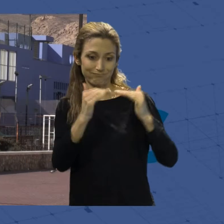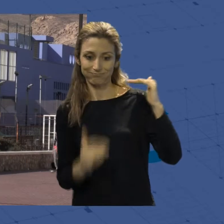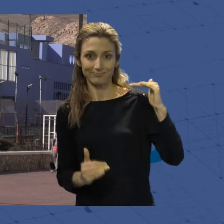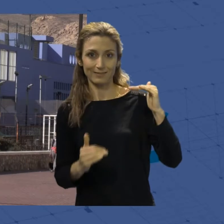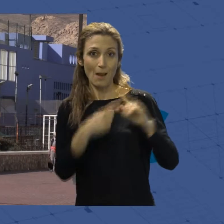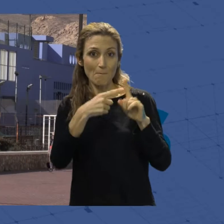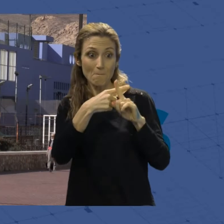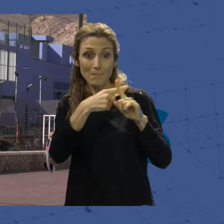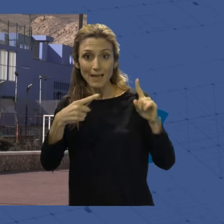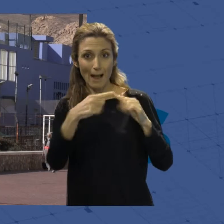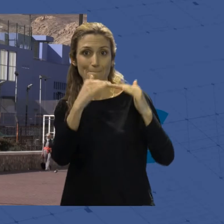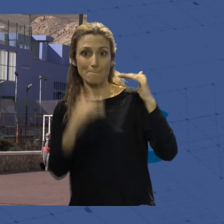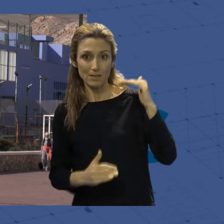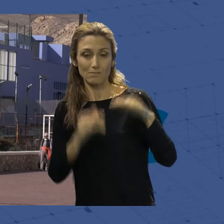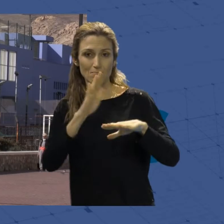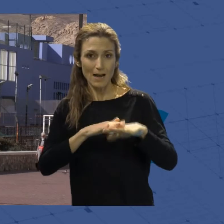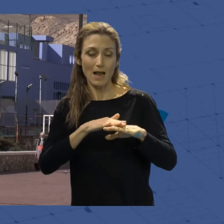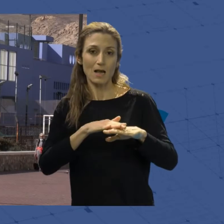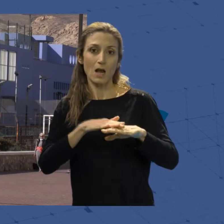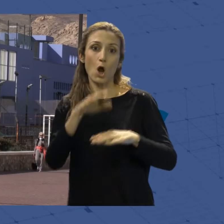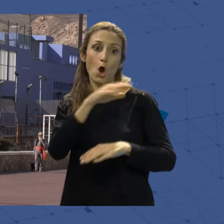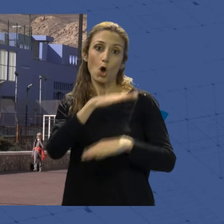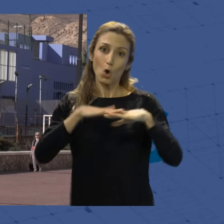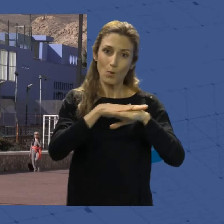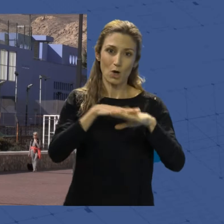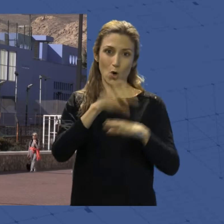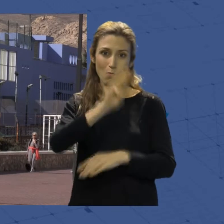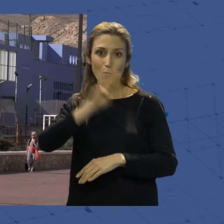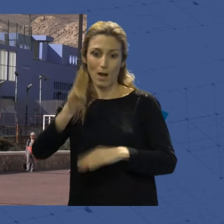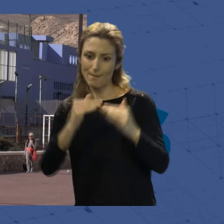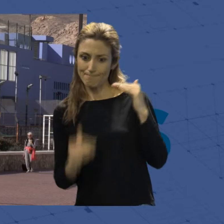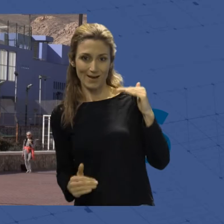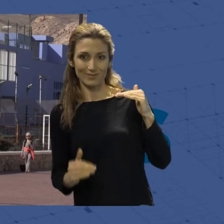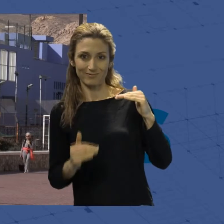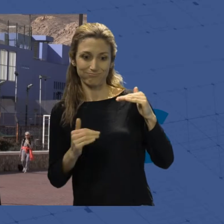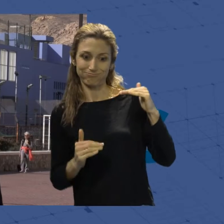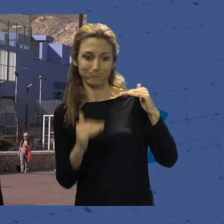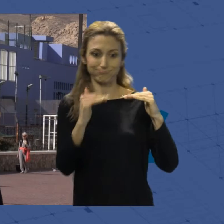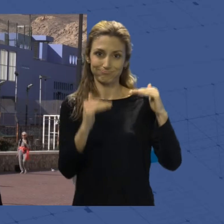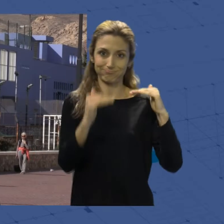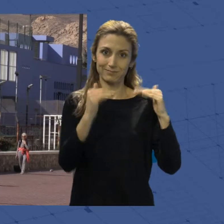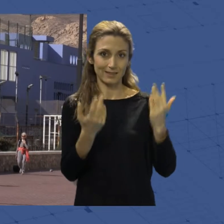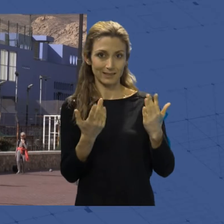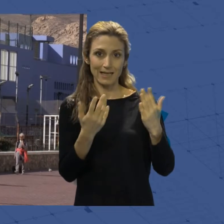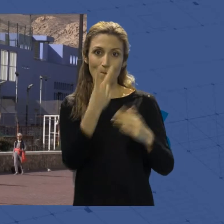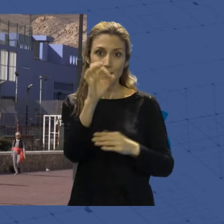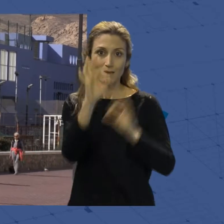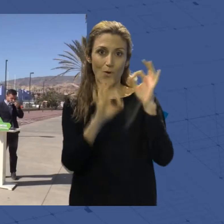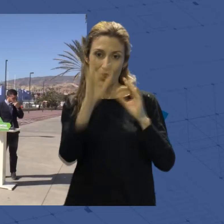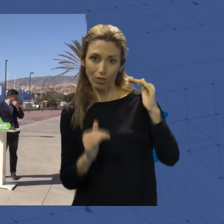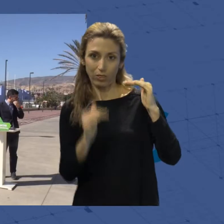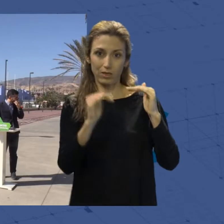para las entidades con gobiernos populares, no alcanzando ni tan siquiera el 20% del total.